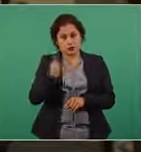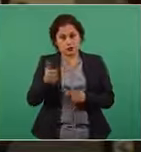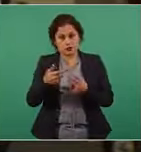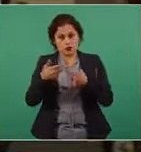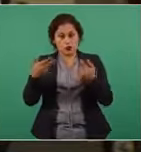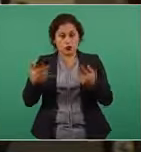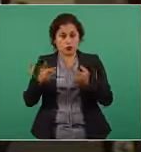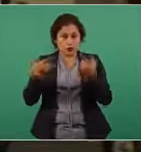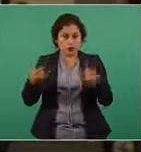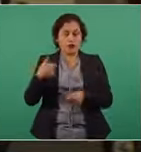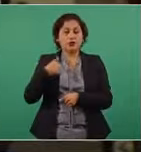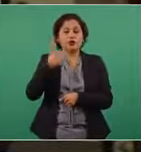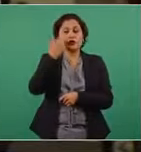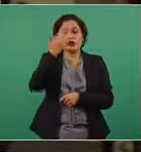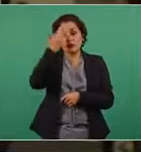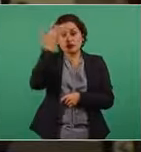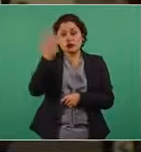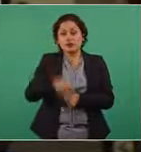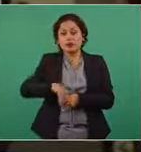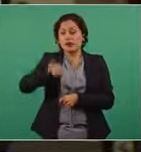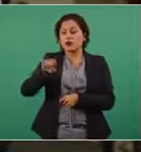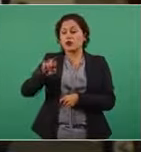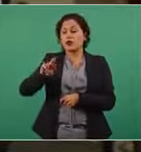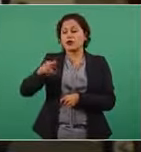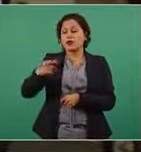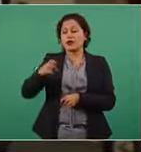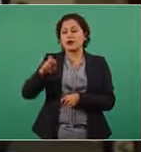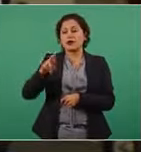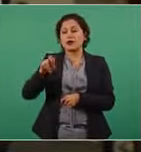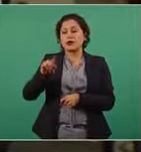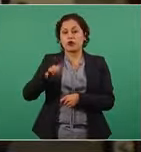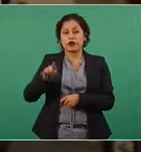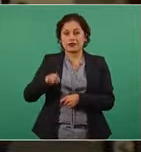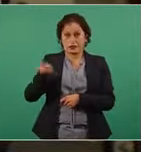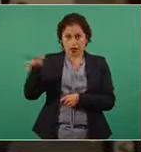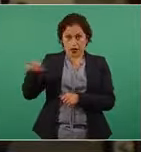saber por qué el señor Jorge Ruiz director de operativos del mecanismo